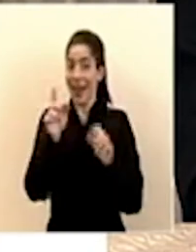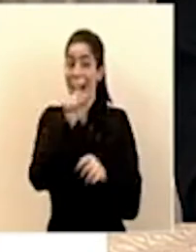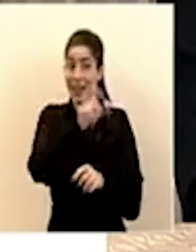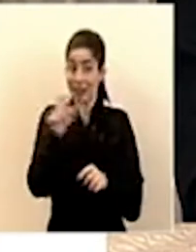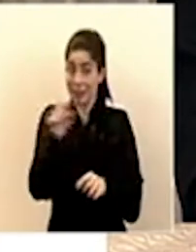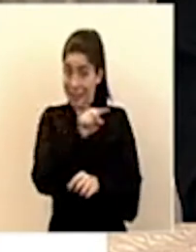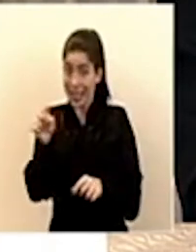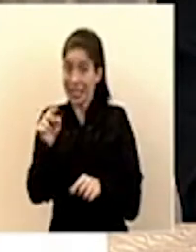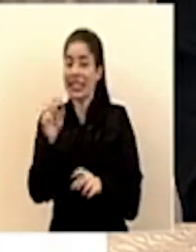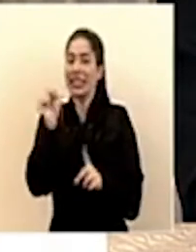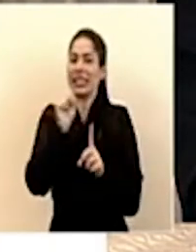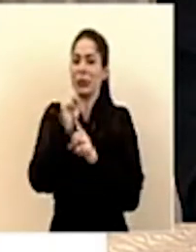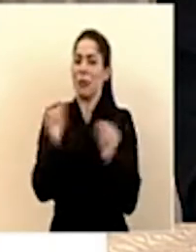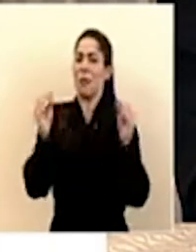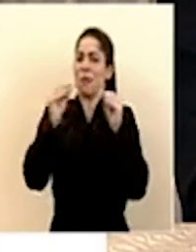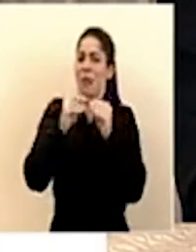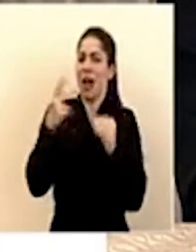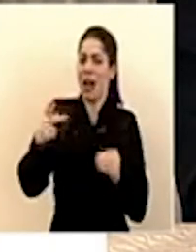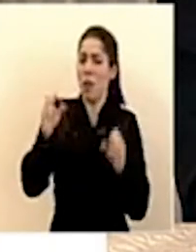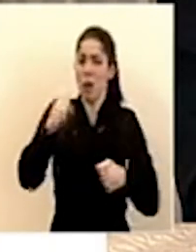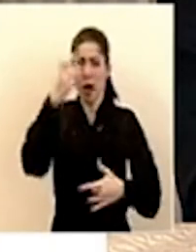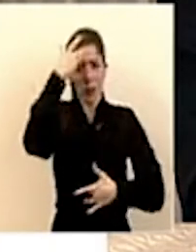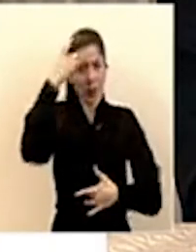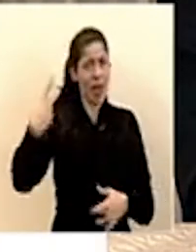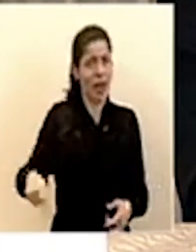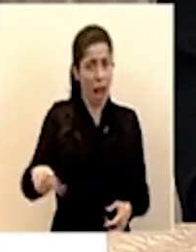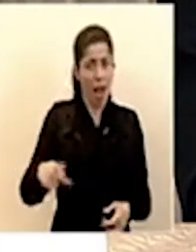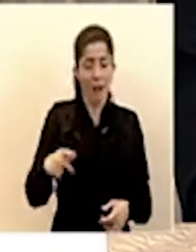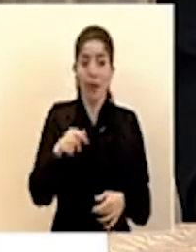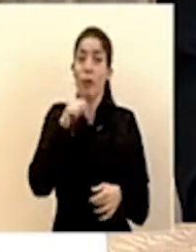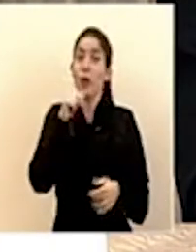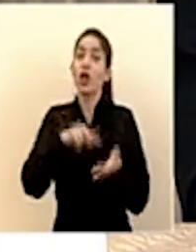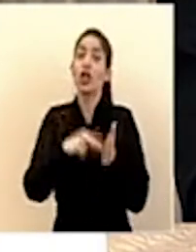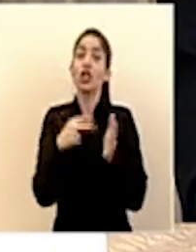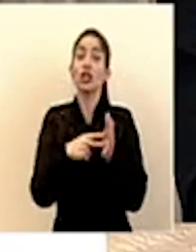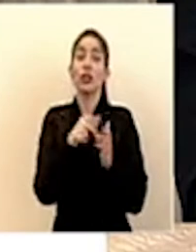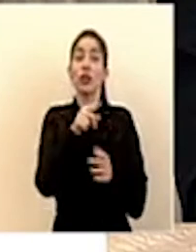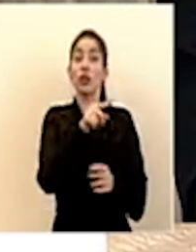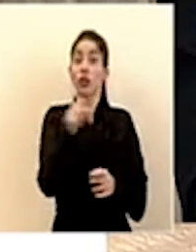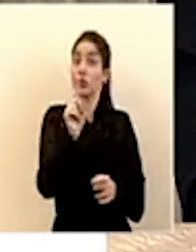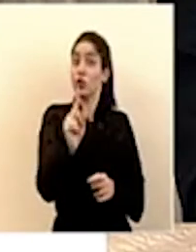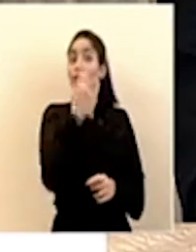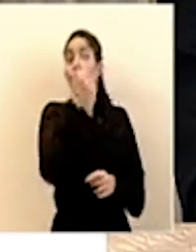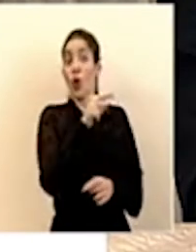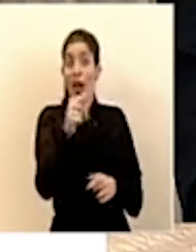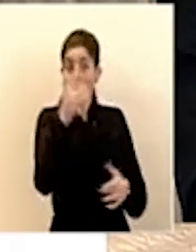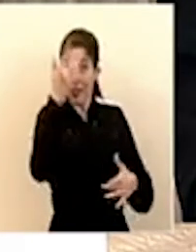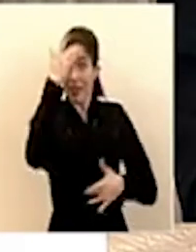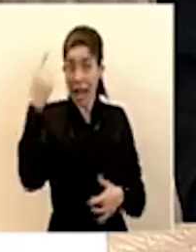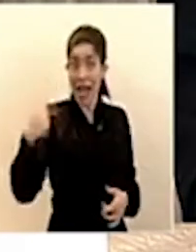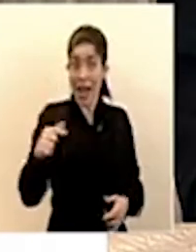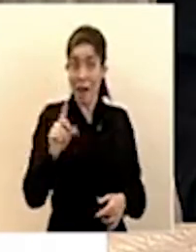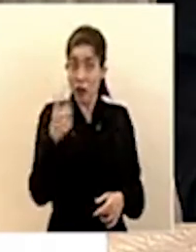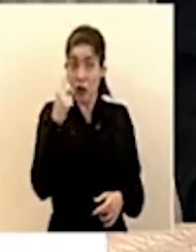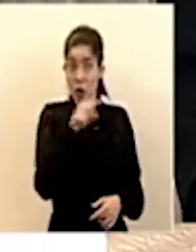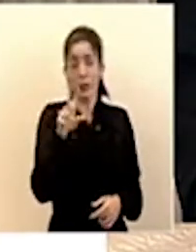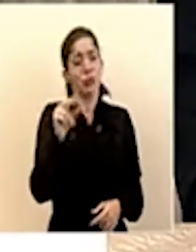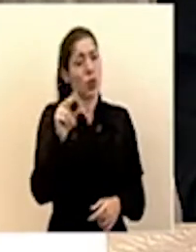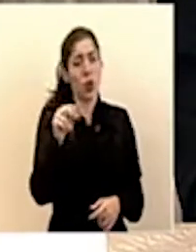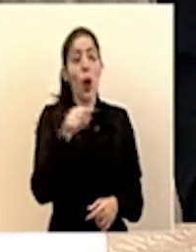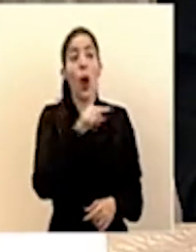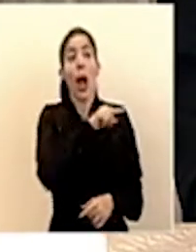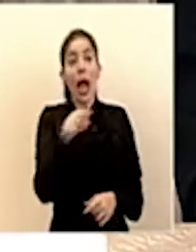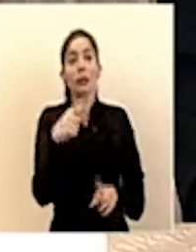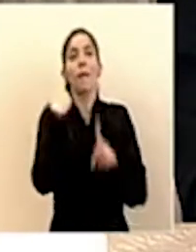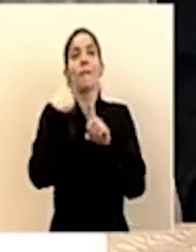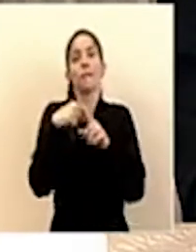condición mayor de riesgo de enfermar gravemente pero eso no significa que sean los últimos los únicos perdón que pueden enfermarse gravemente cualquier persona